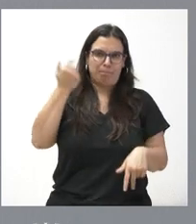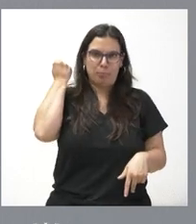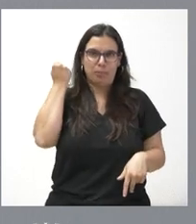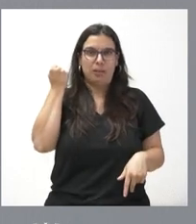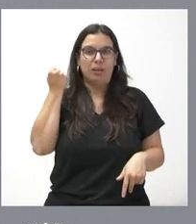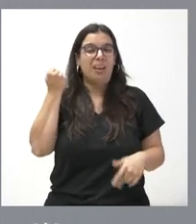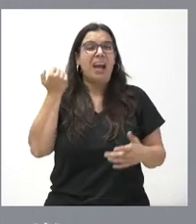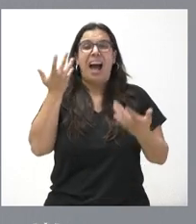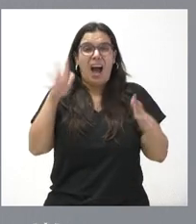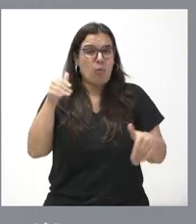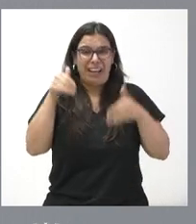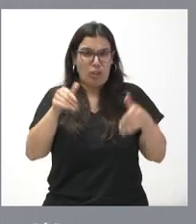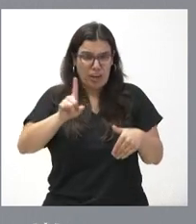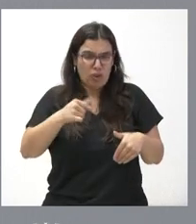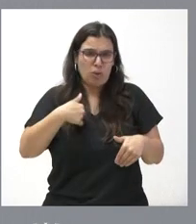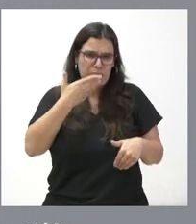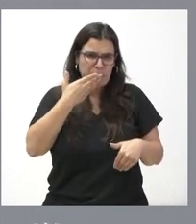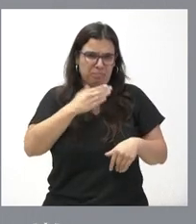contestaría fuera de la época electoral.